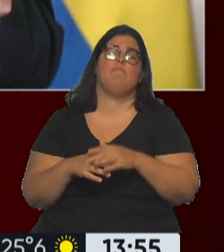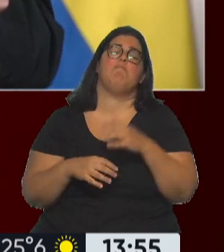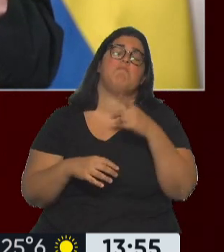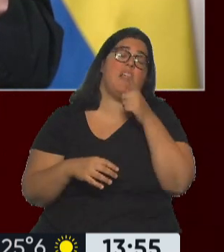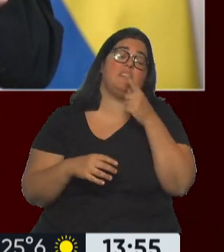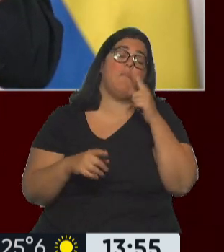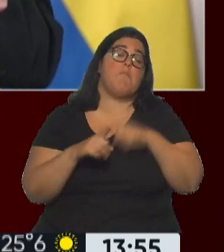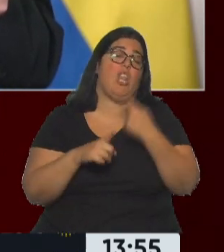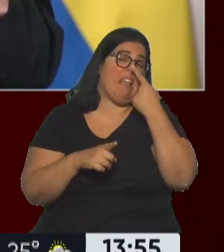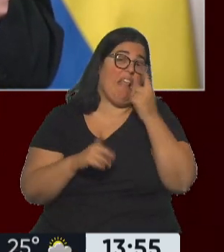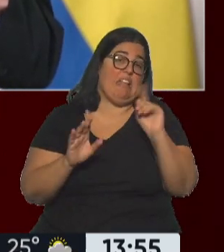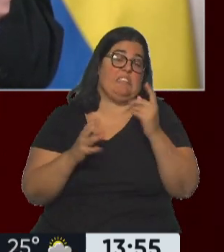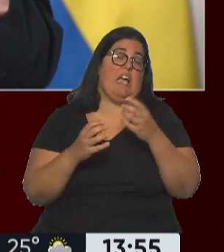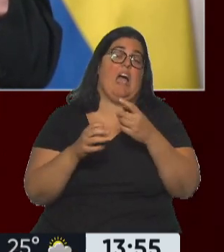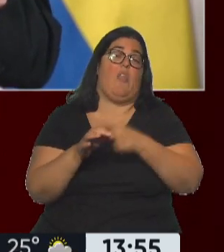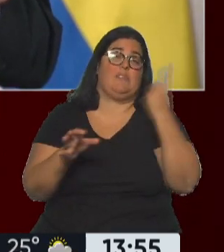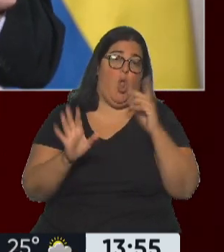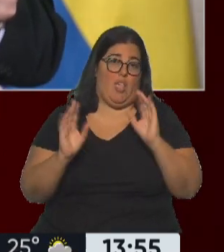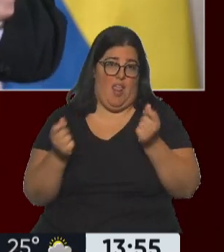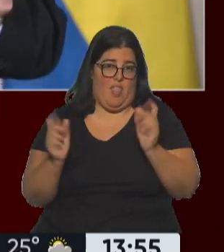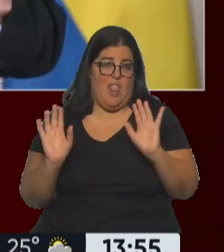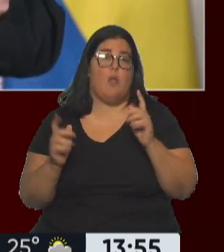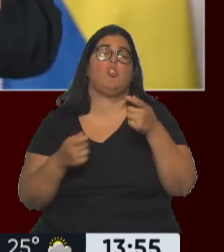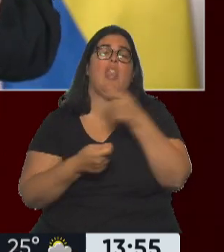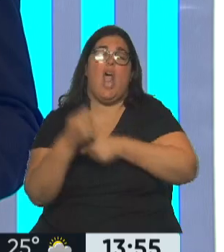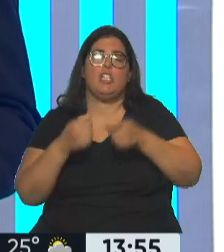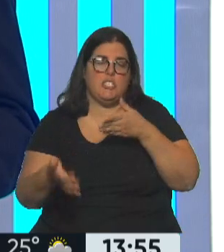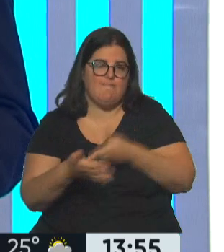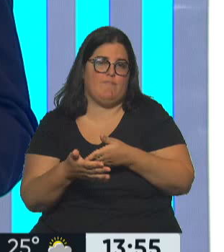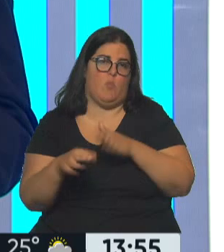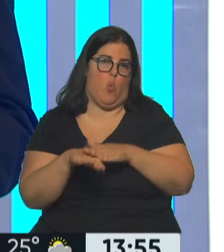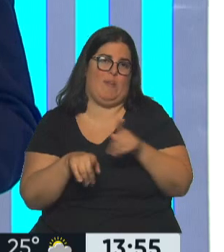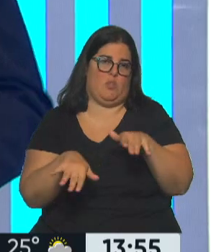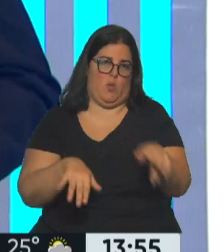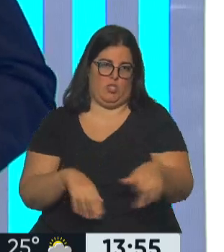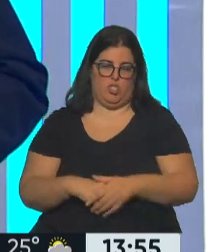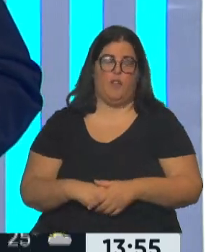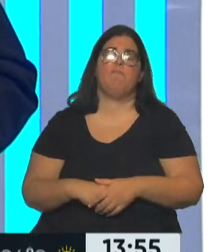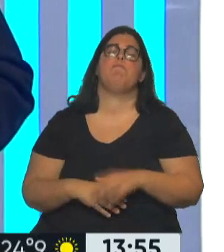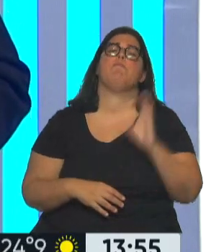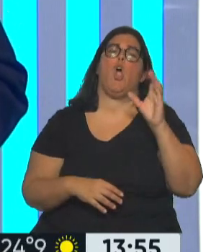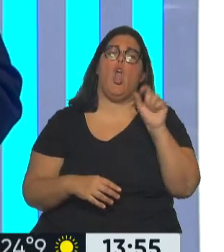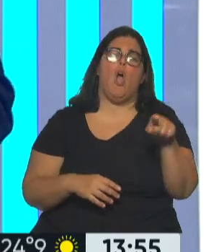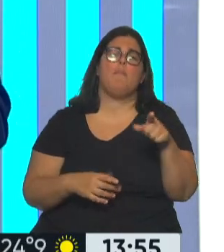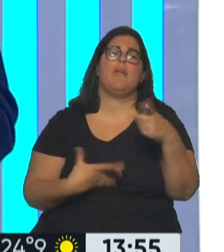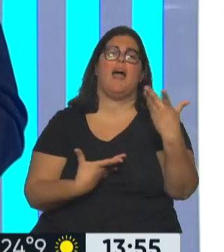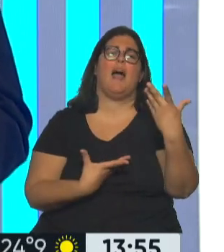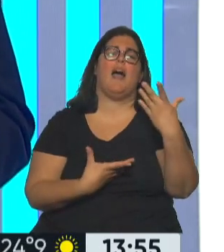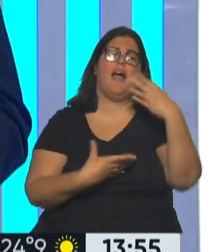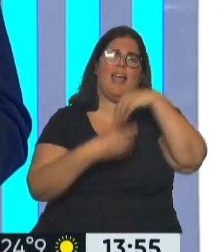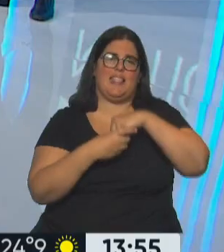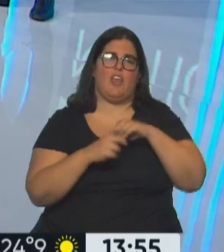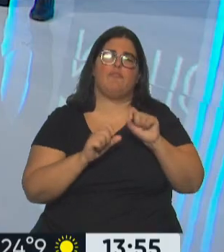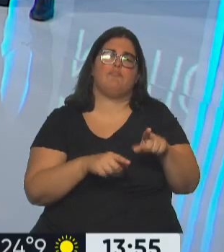descongelamiento suceda, por lo tanto, las negociaciones también se ven trabadas por esa situación. Bien, nos quedamos en Colombia. Puertas adentro. Juan, a ver.